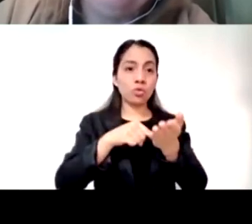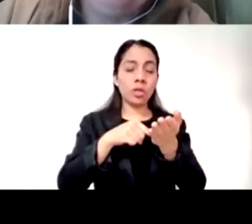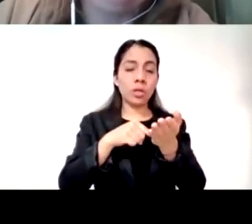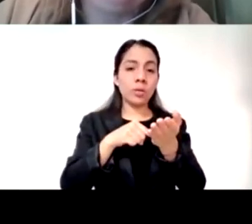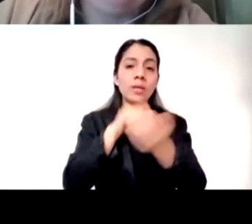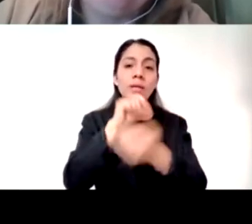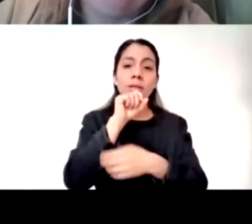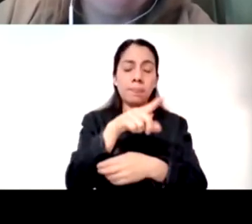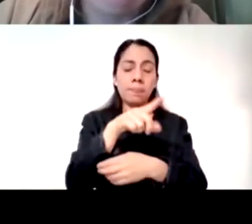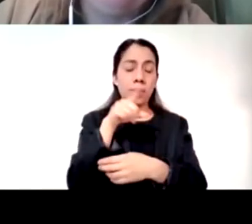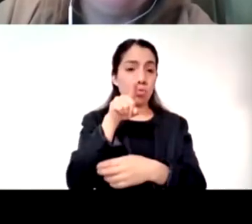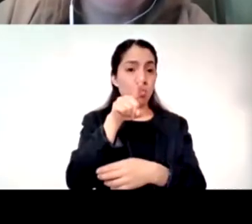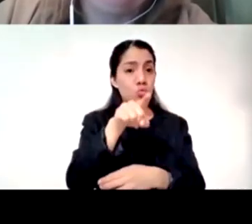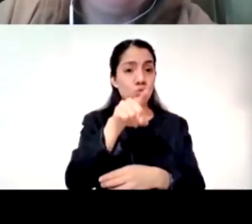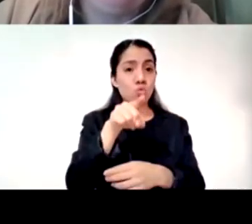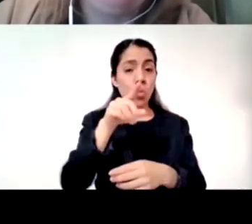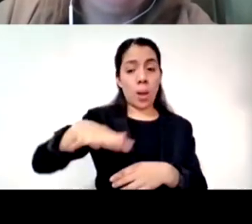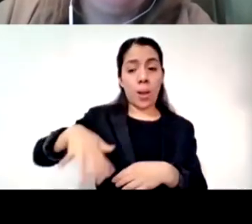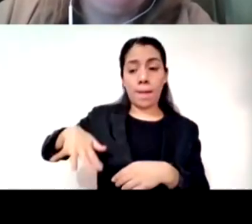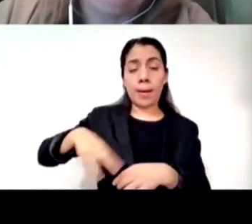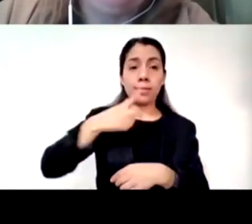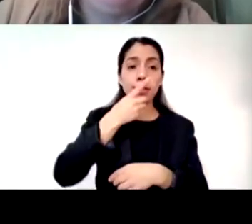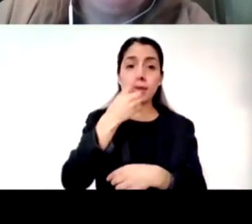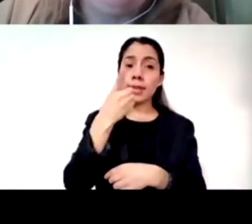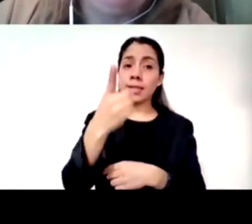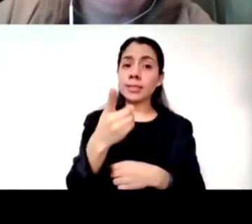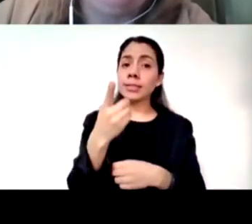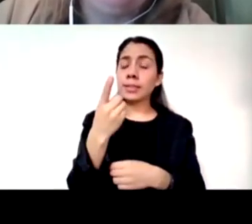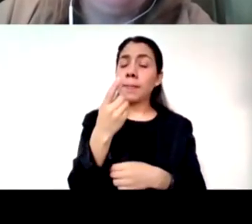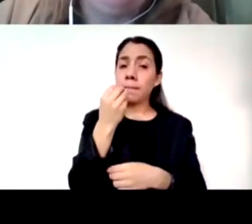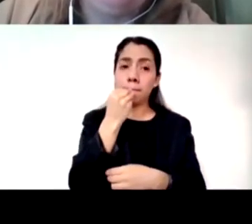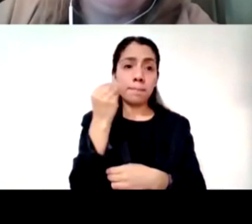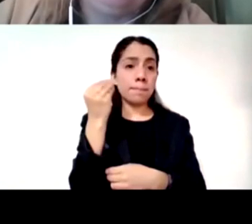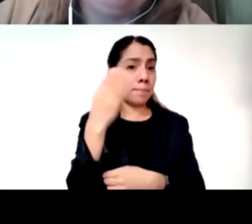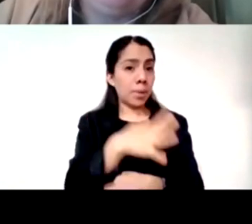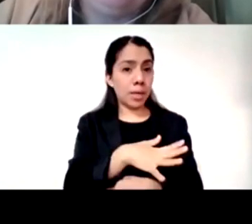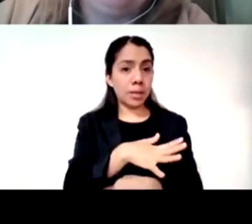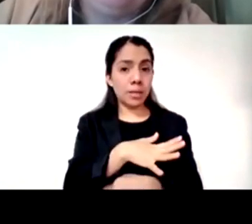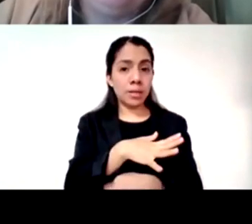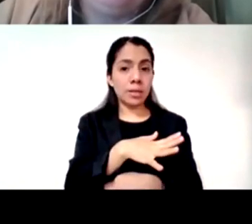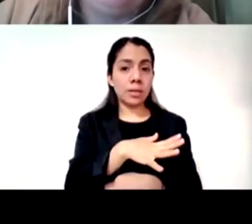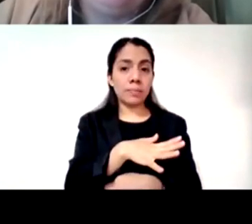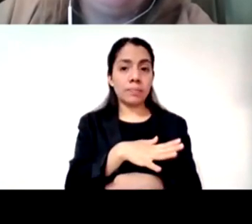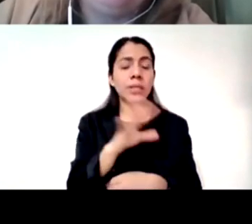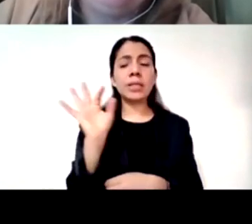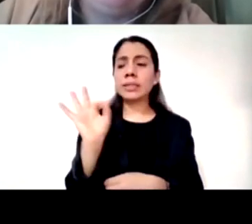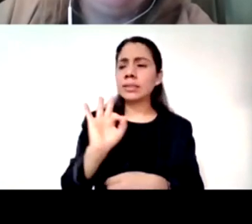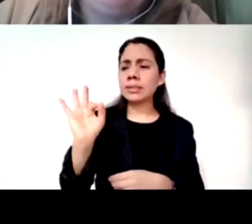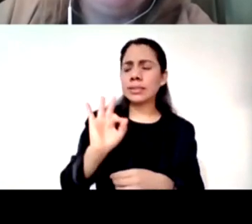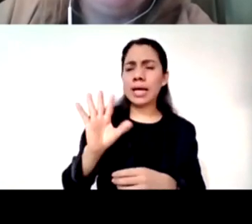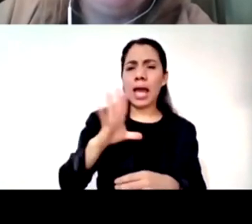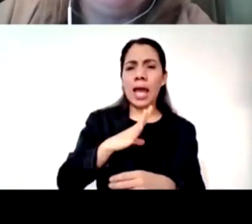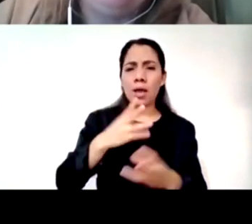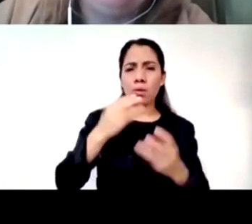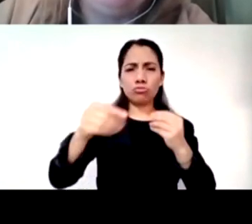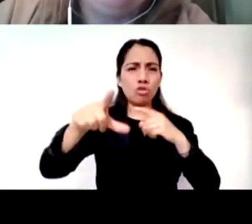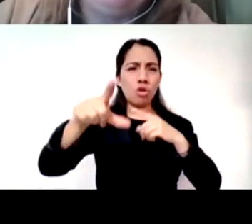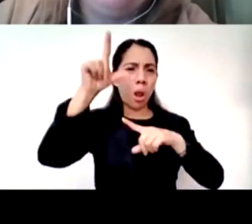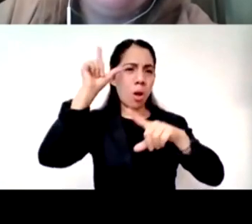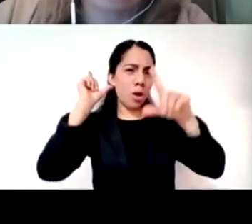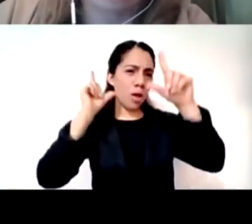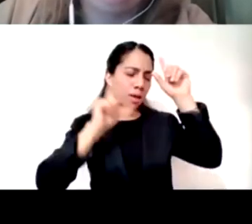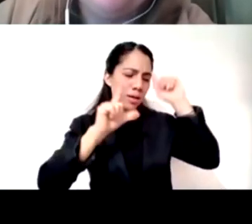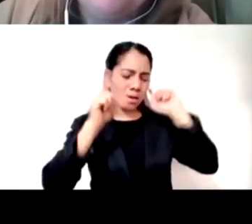pero preciosísimo que es también en esta locura hay sentimientos positivos